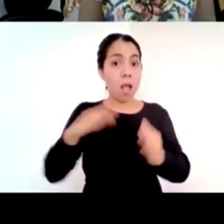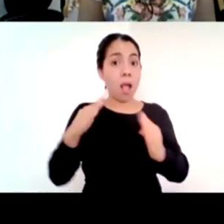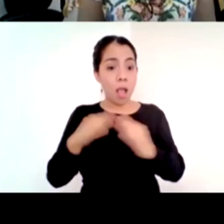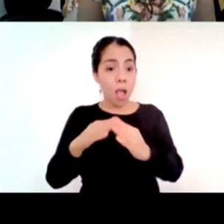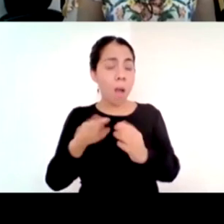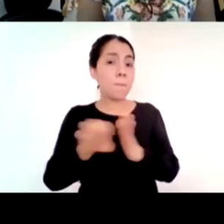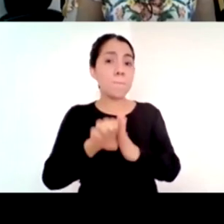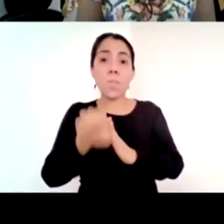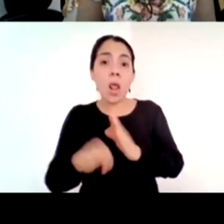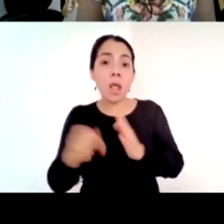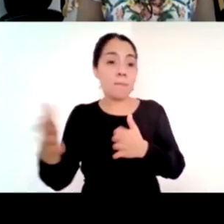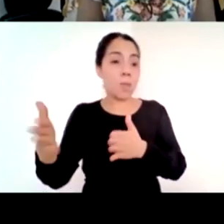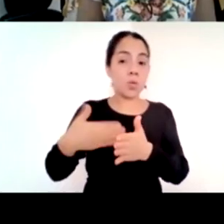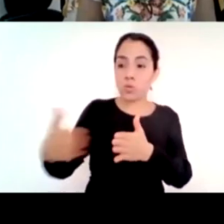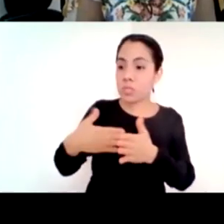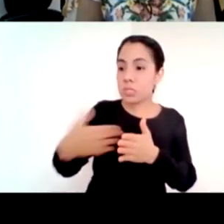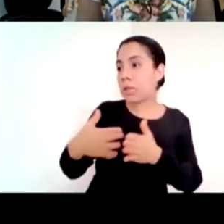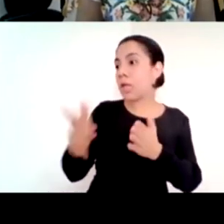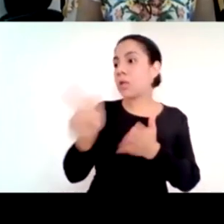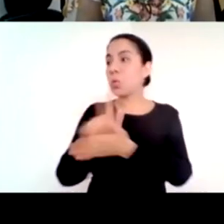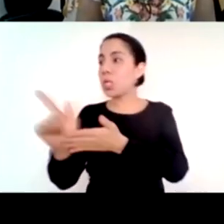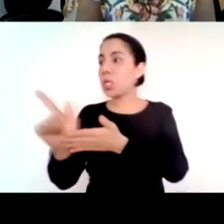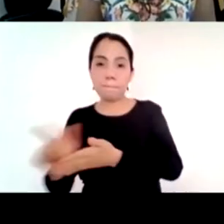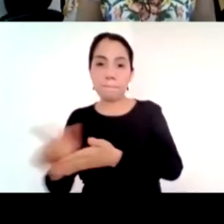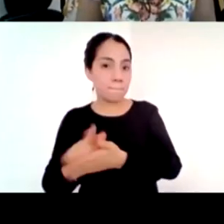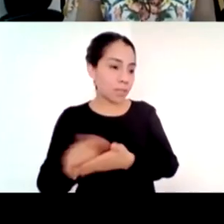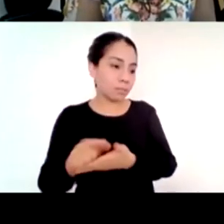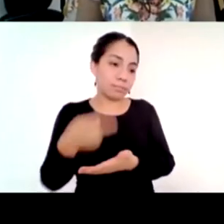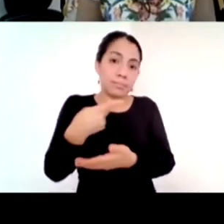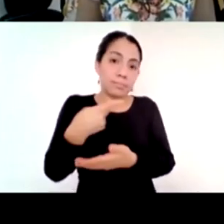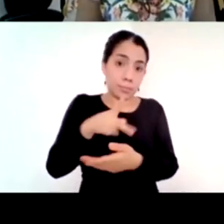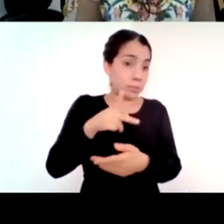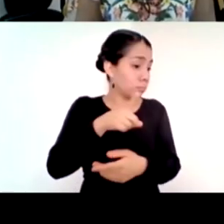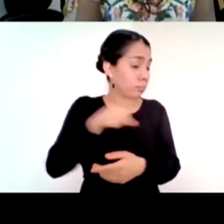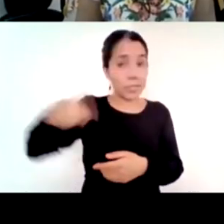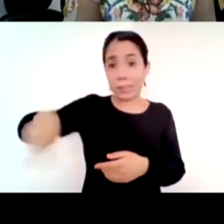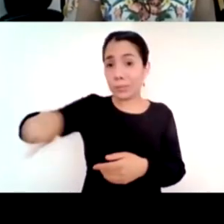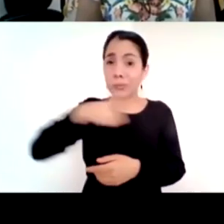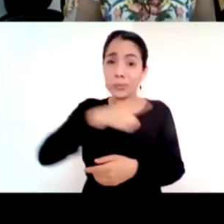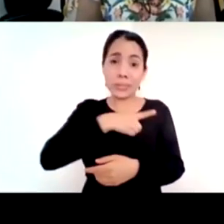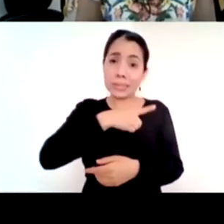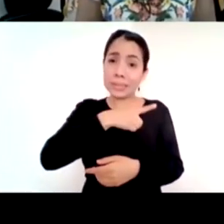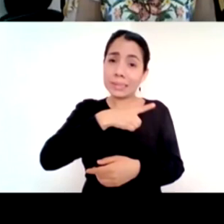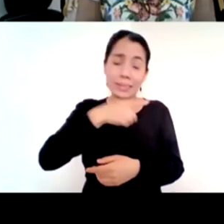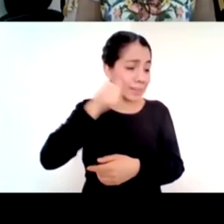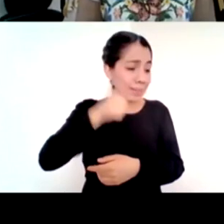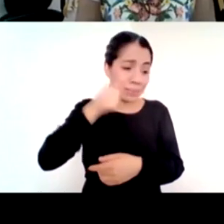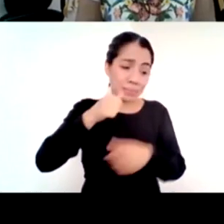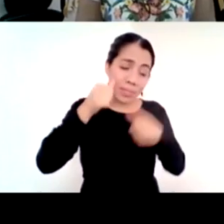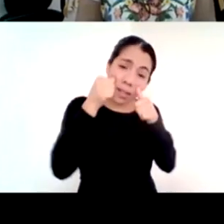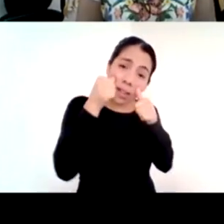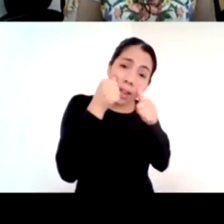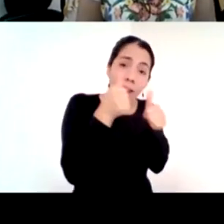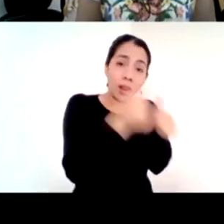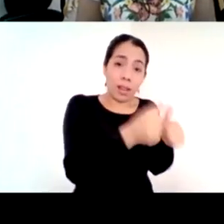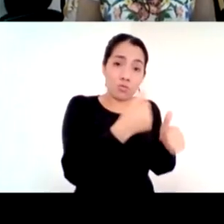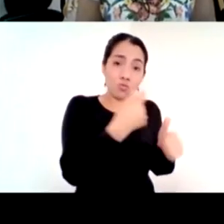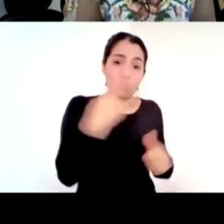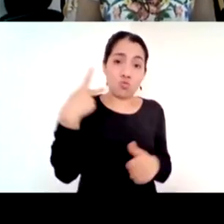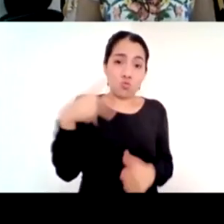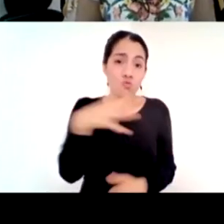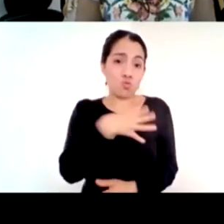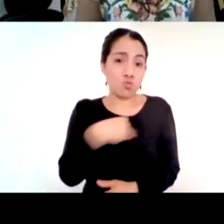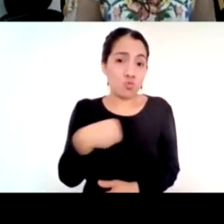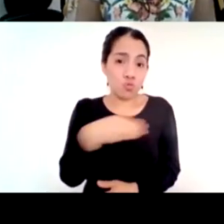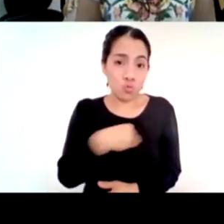celular y la dinámica sigue y los padres de familia siempre estuvieron ahí y nos enseñaron que esa escuela que no son